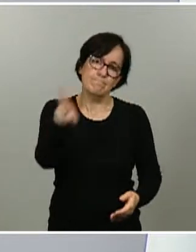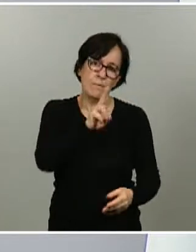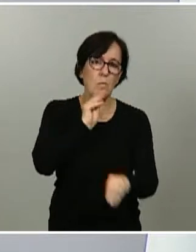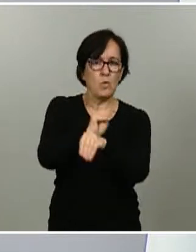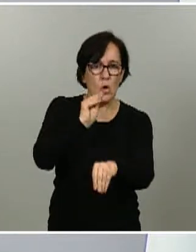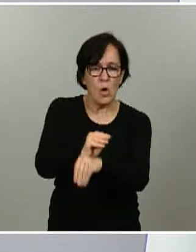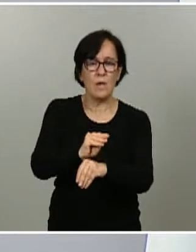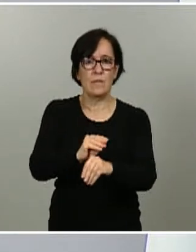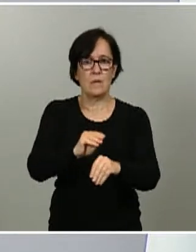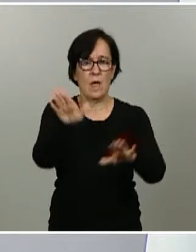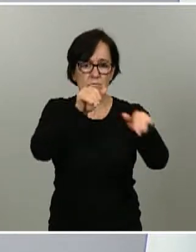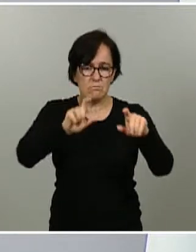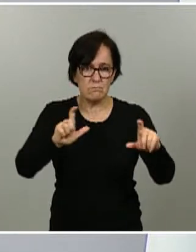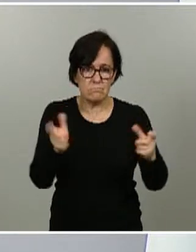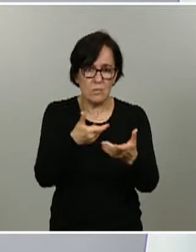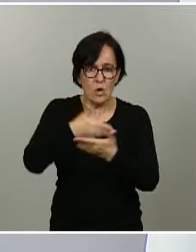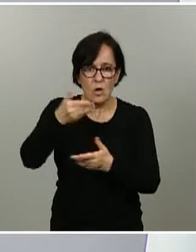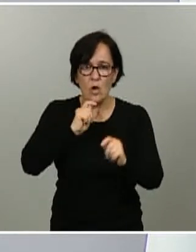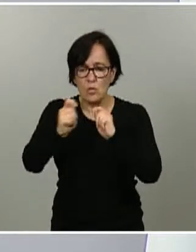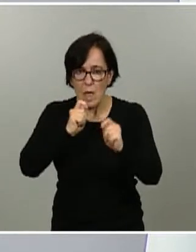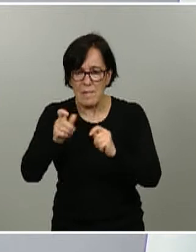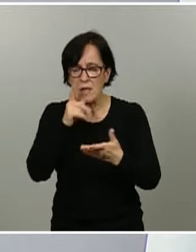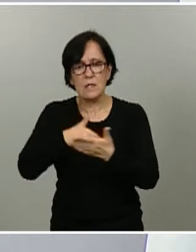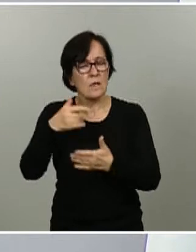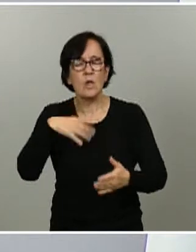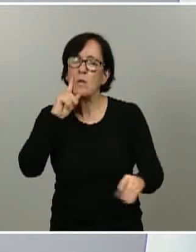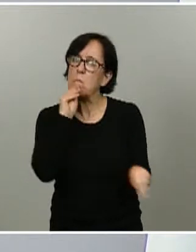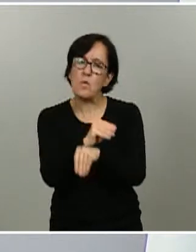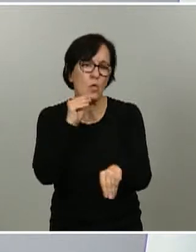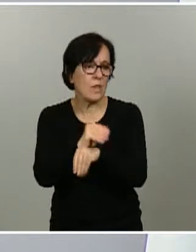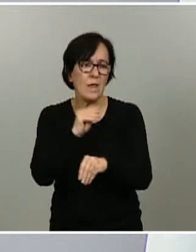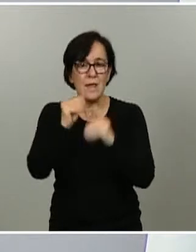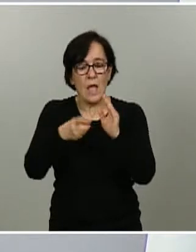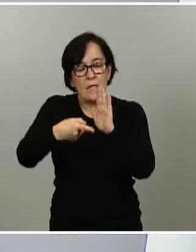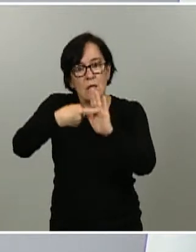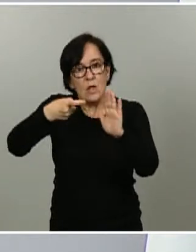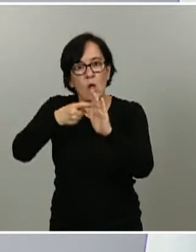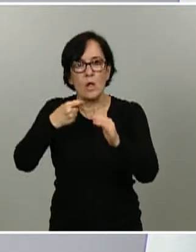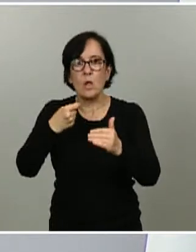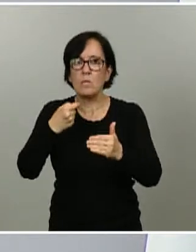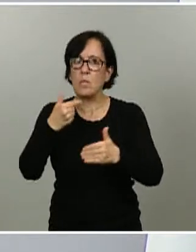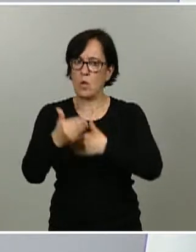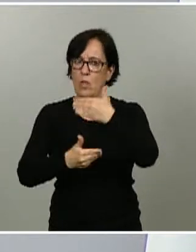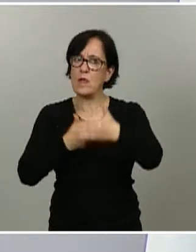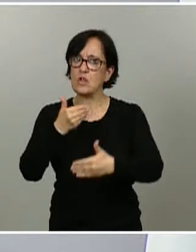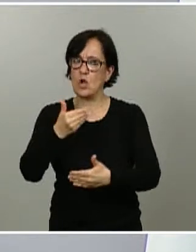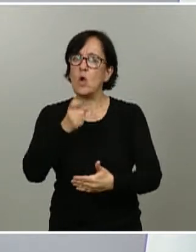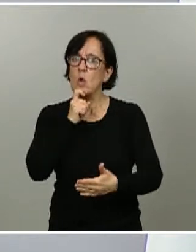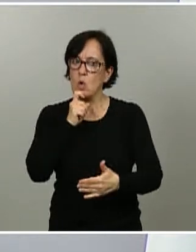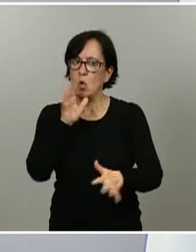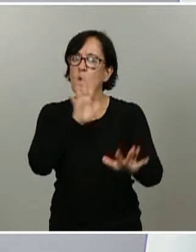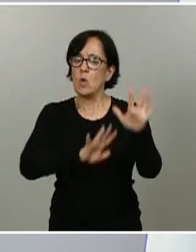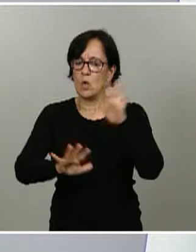prensa, en el sentido de que hay que actuar con muchísima prudencia a la hora de desescalar. Es un proceso muy complejo, es un proceso lleno de